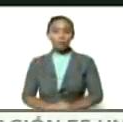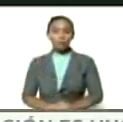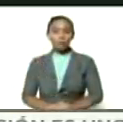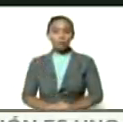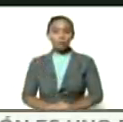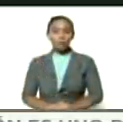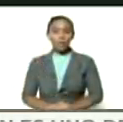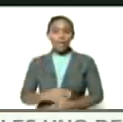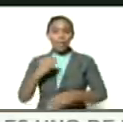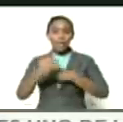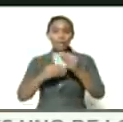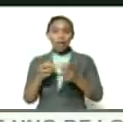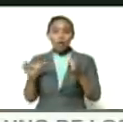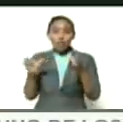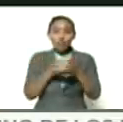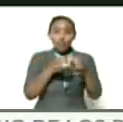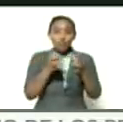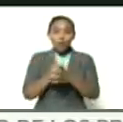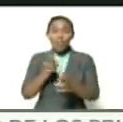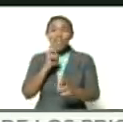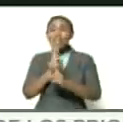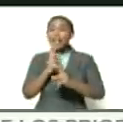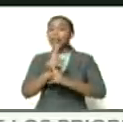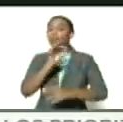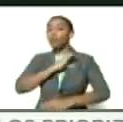de hacer grupos de redes sociales